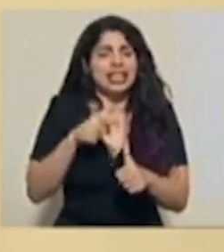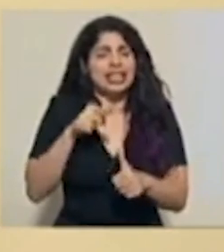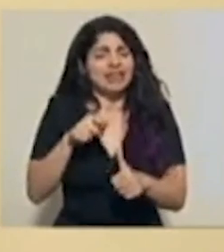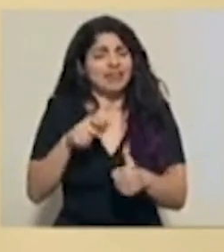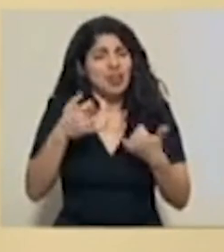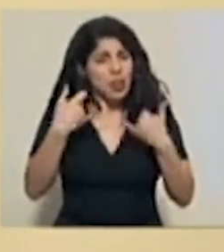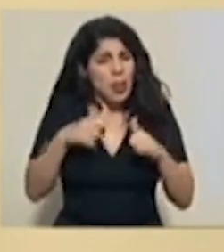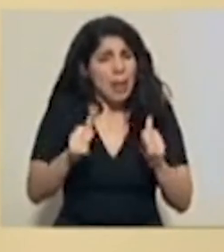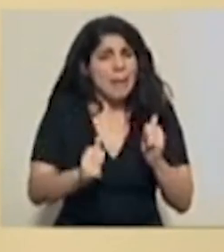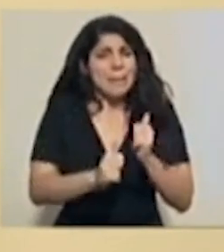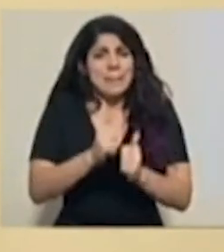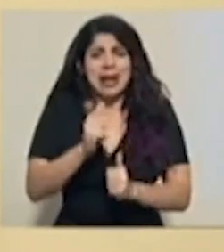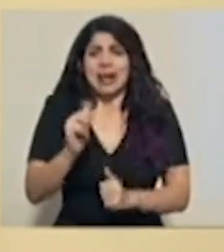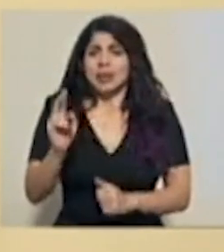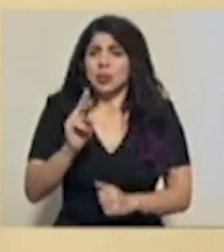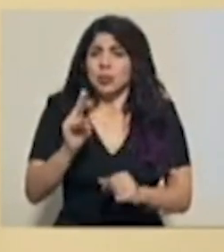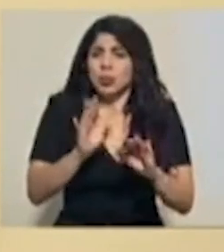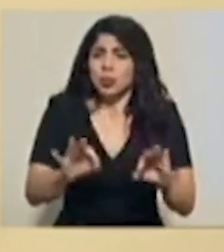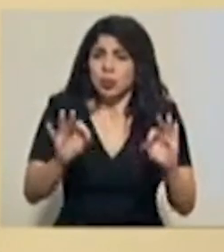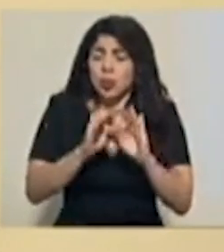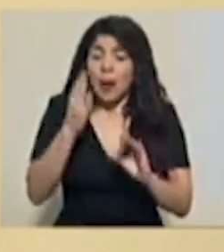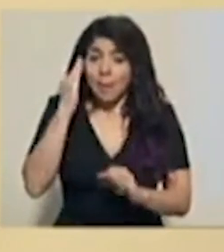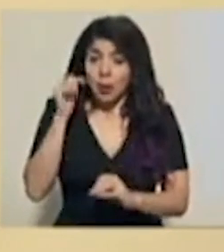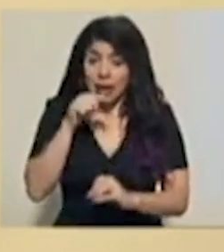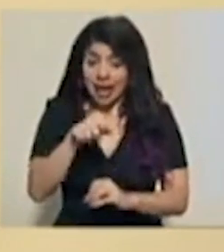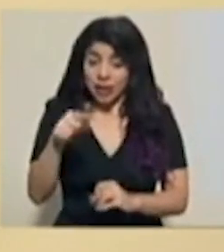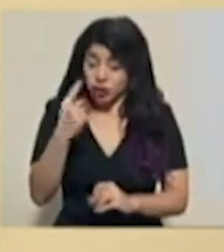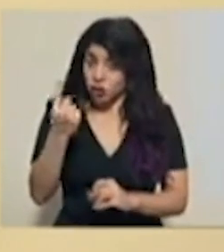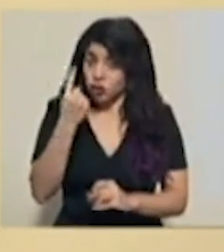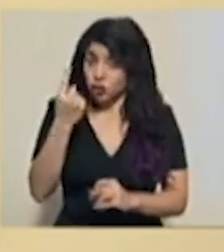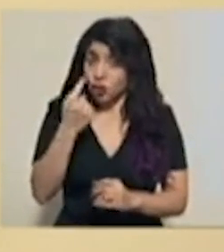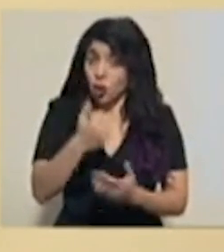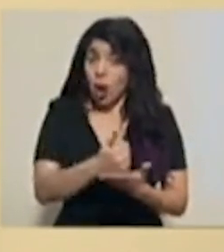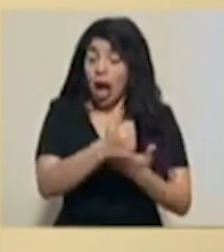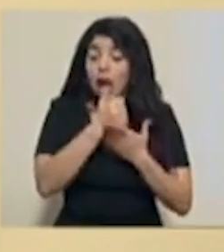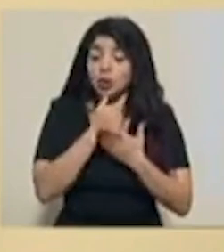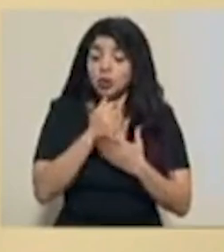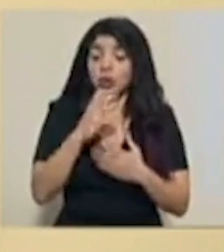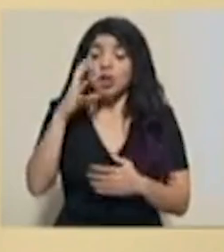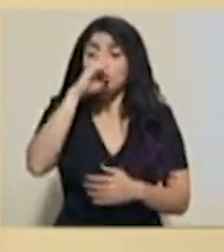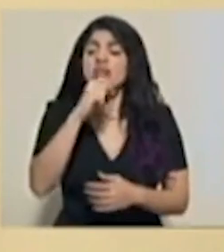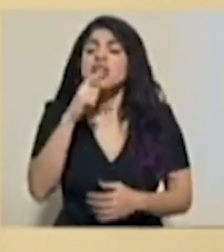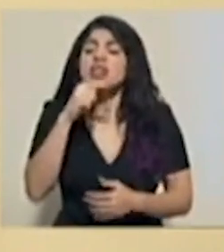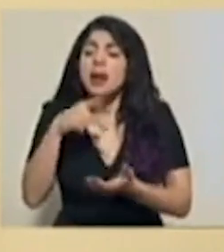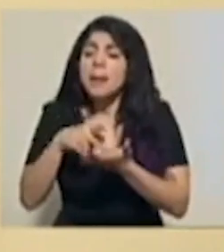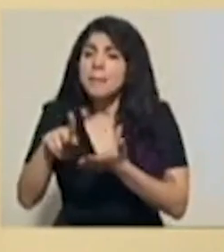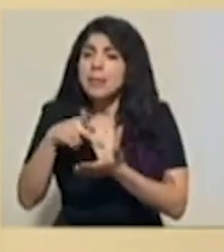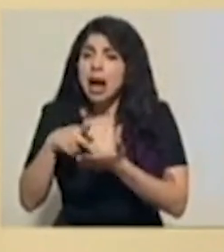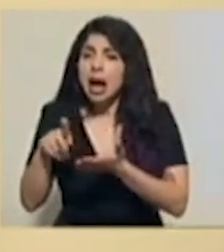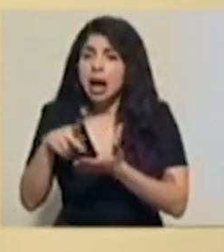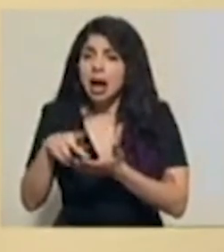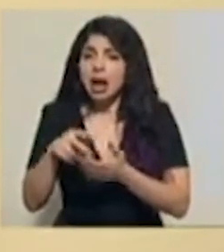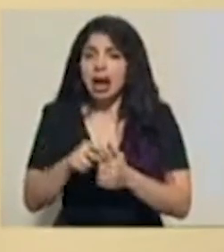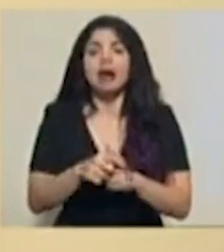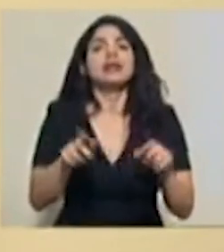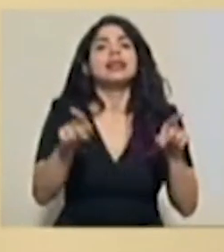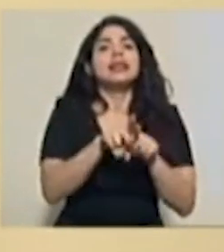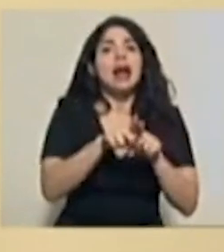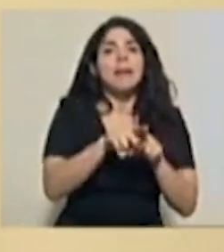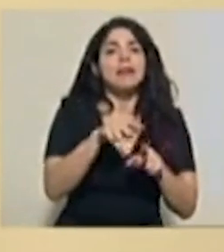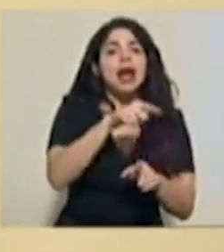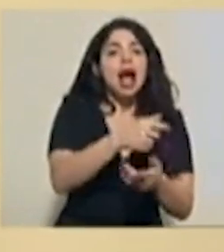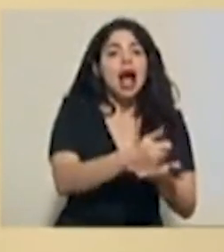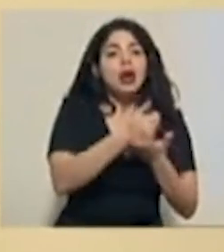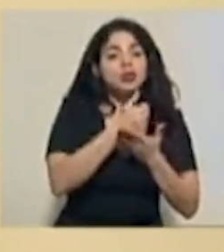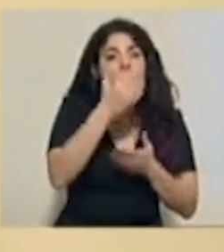más crítica porque ya no es para identificar a quién le pagamos primero, sino que en realidad es para determinar quiénes entran